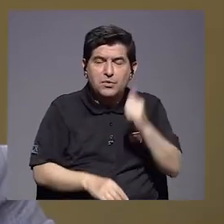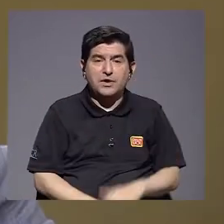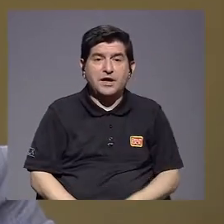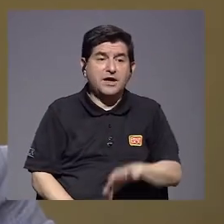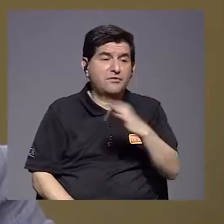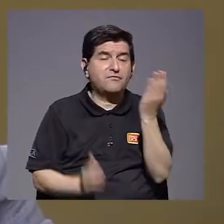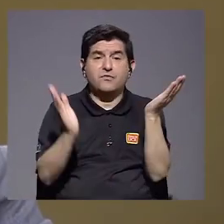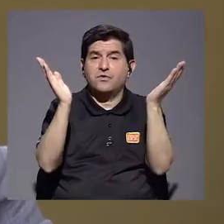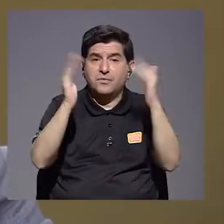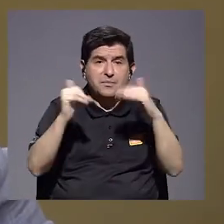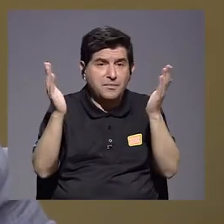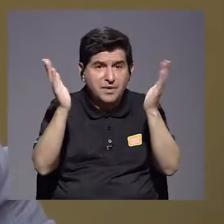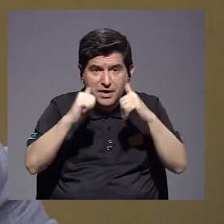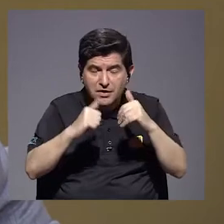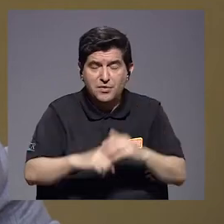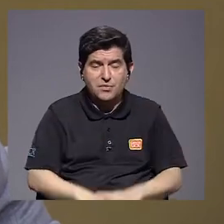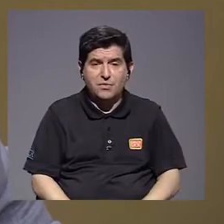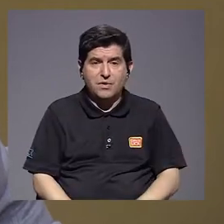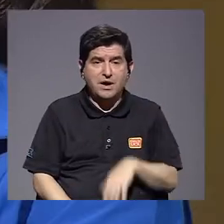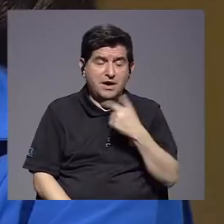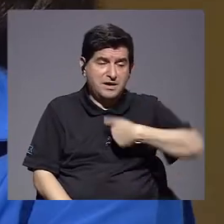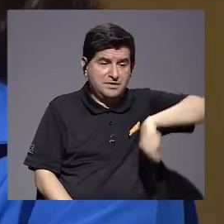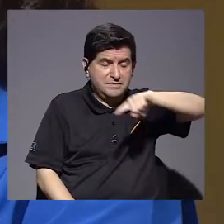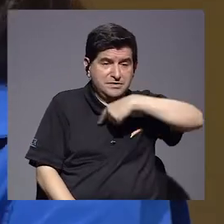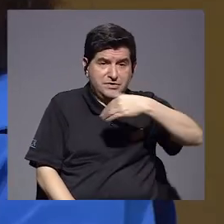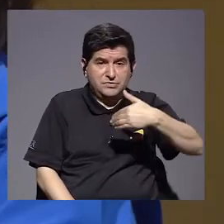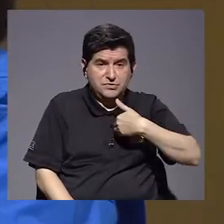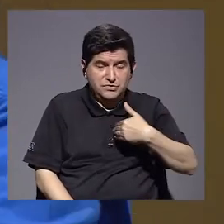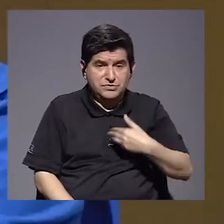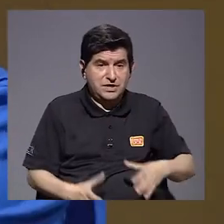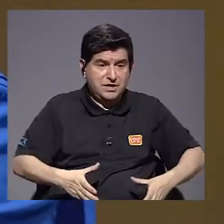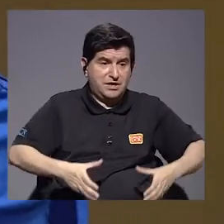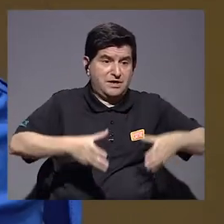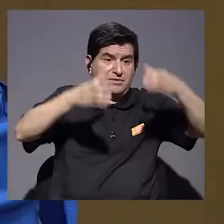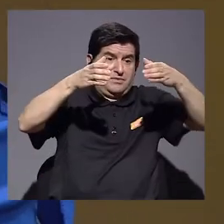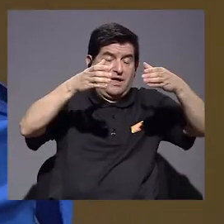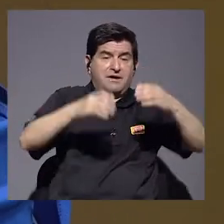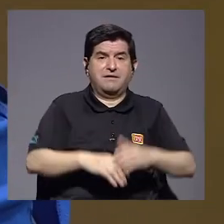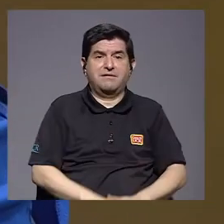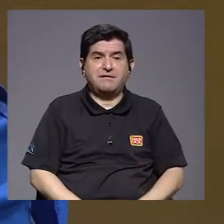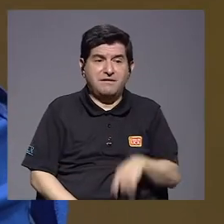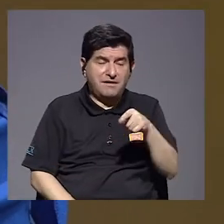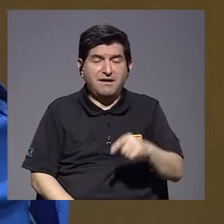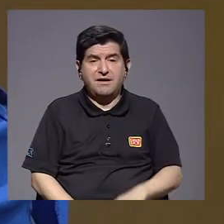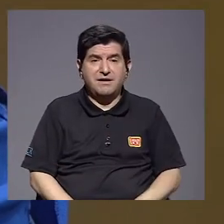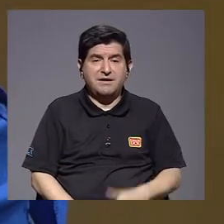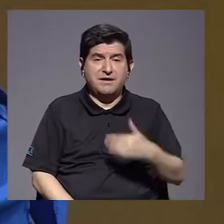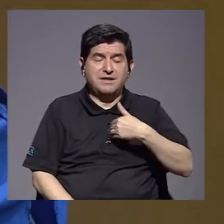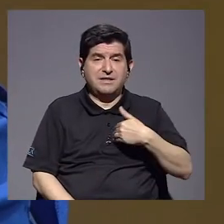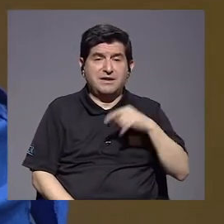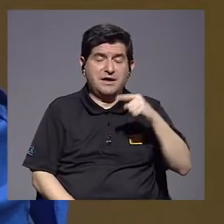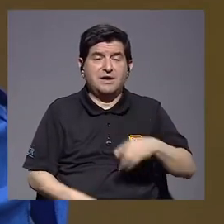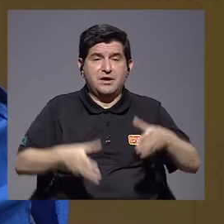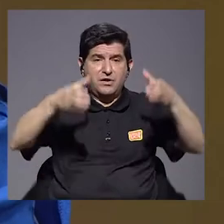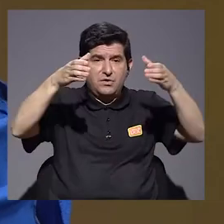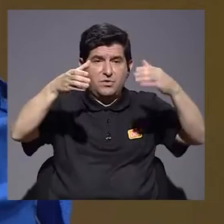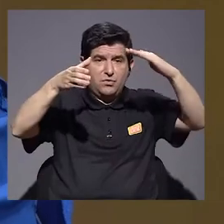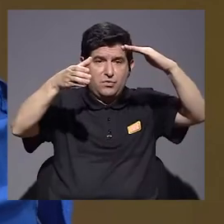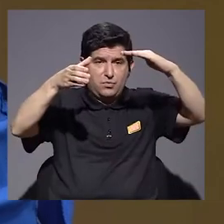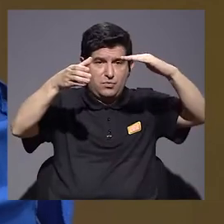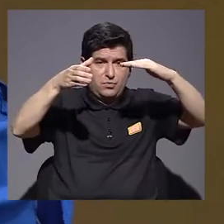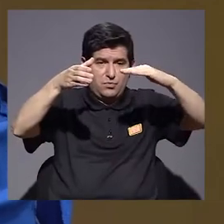hay forma de que exactamente, si nosotros tenemos un tanque, lógicamente el tanque tiene un nivel,